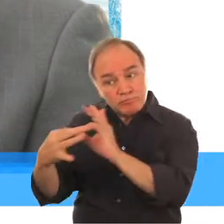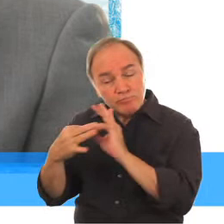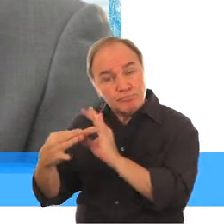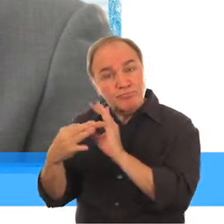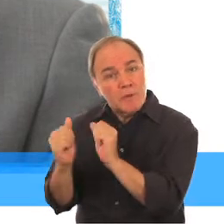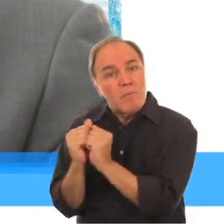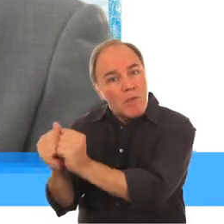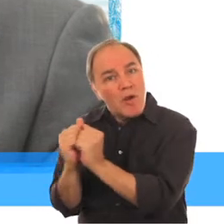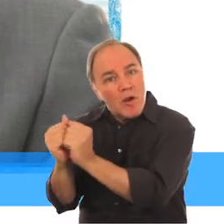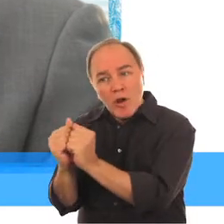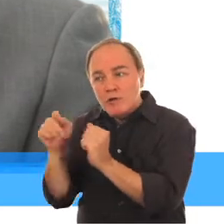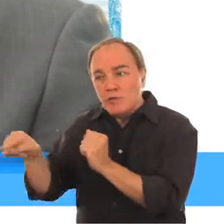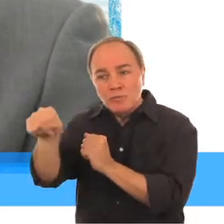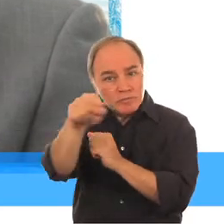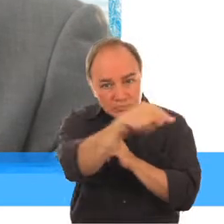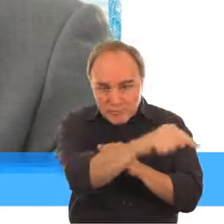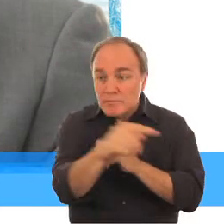derechos de los niños con discapacidad